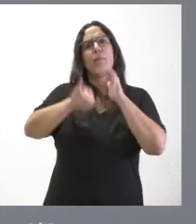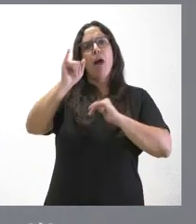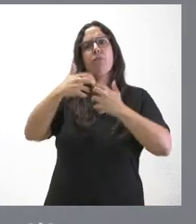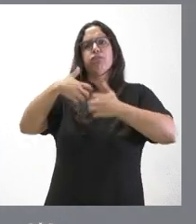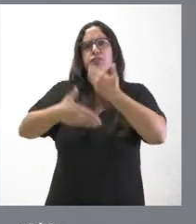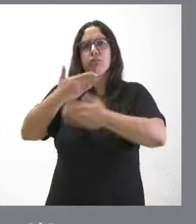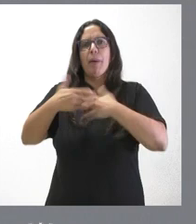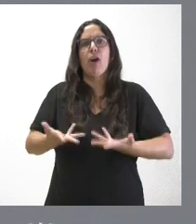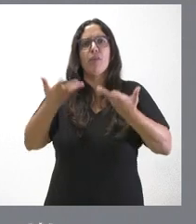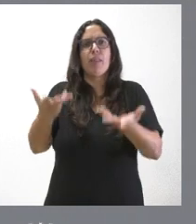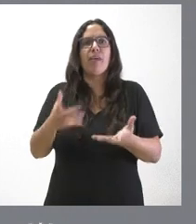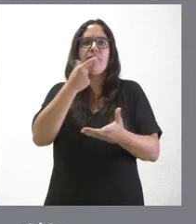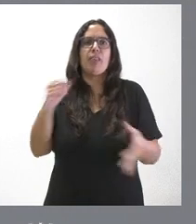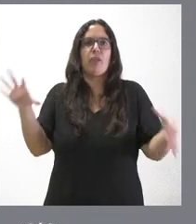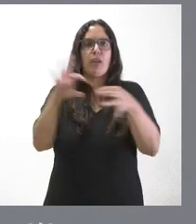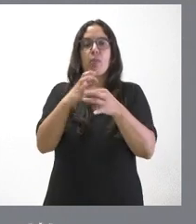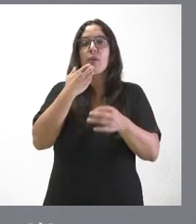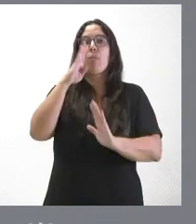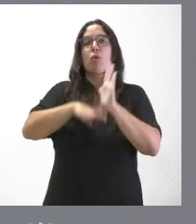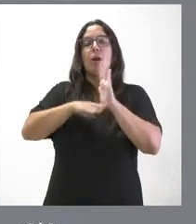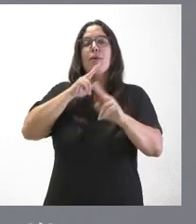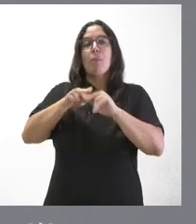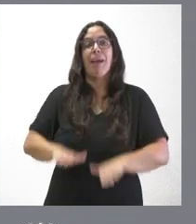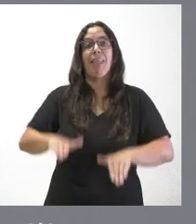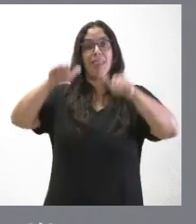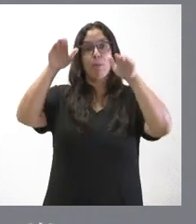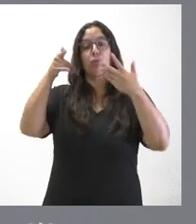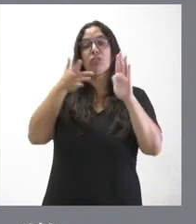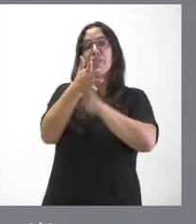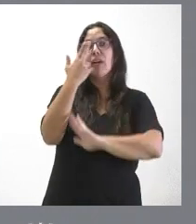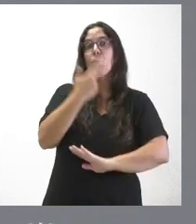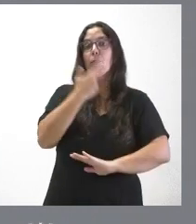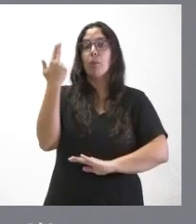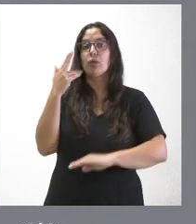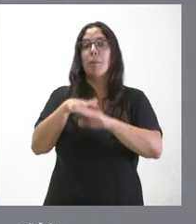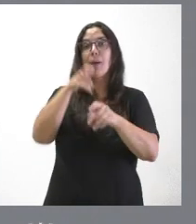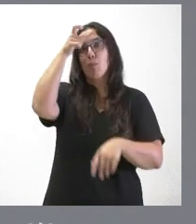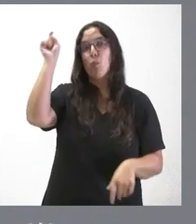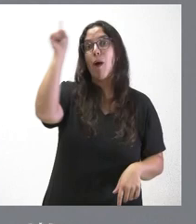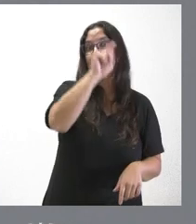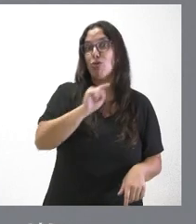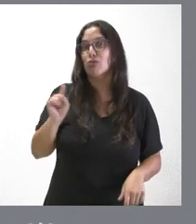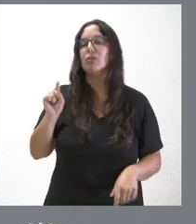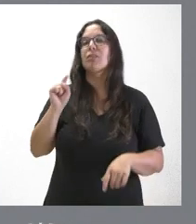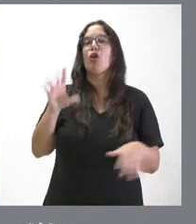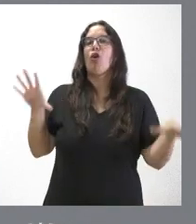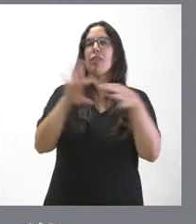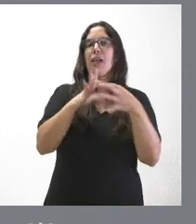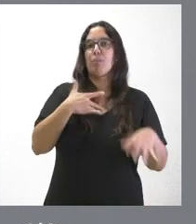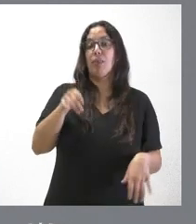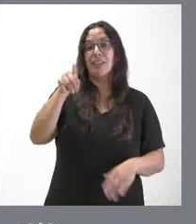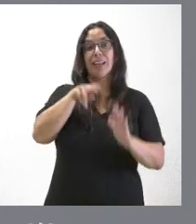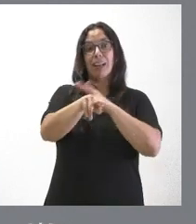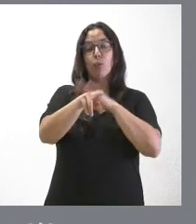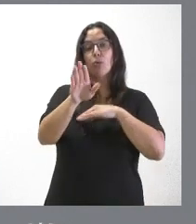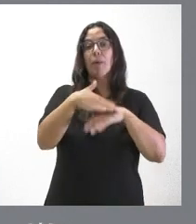conciliación, como es el programa Crecemos, que supone un compromiso, en este caso, con la conciliación en el medio rural. Es un recurso, el Crecemos, para